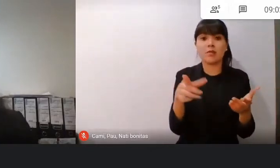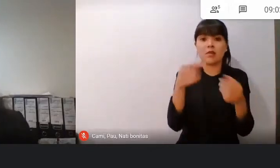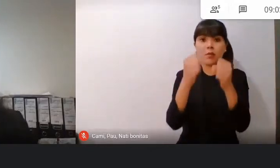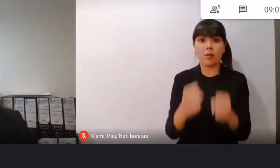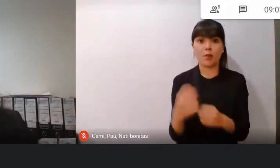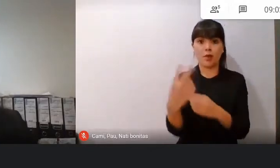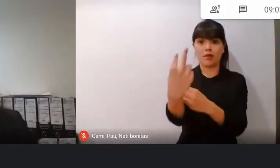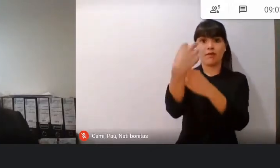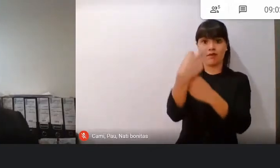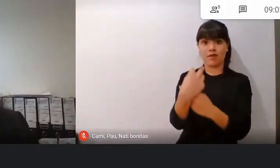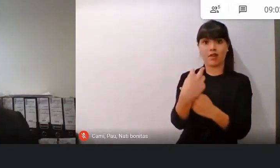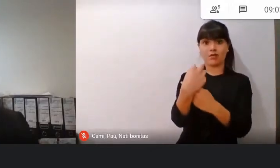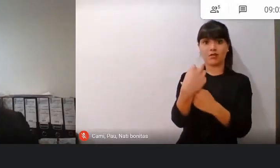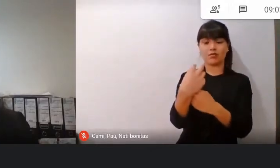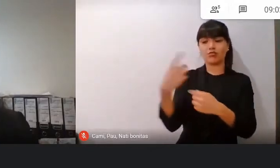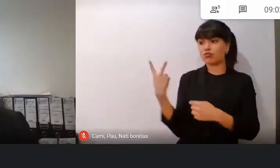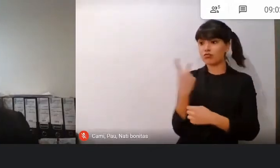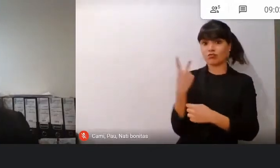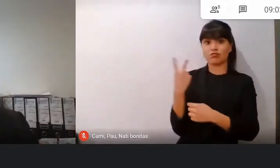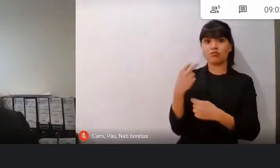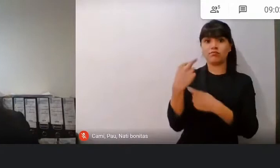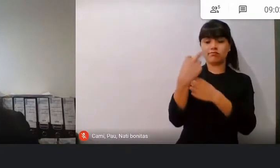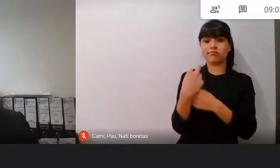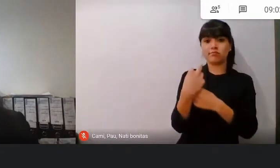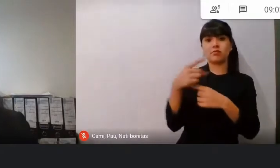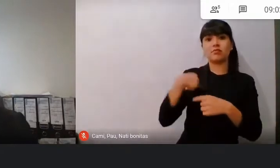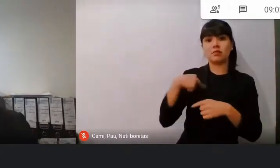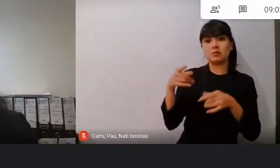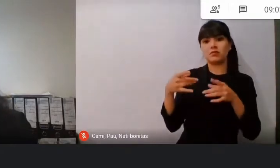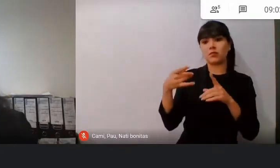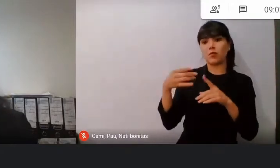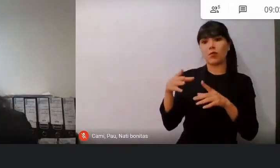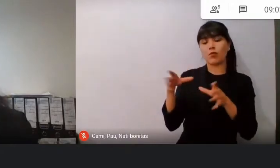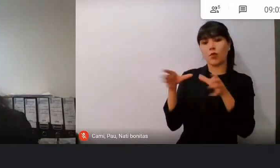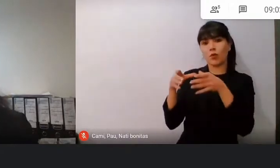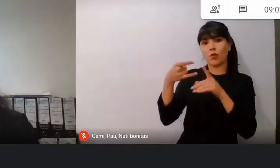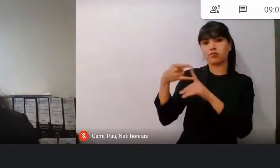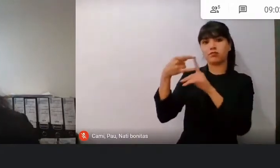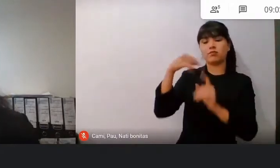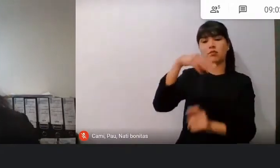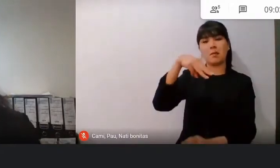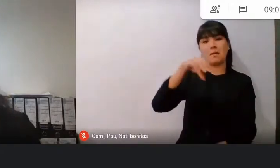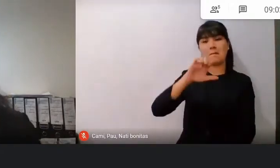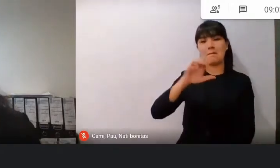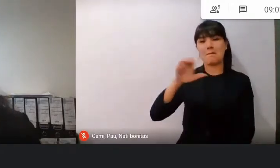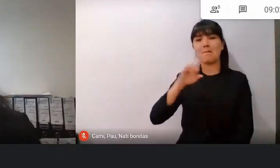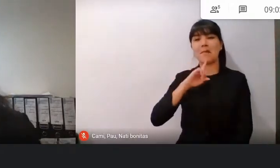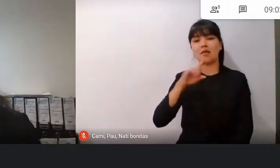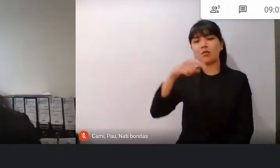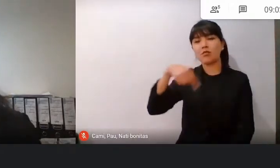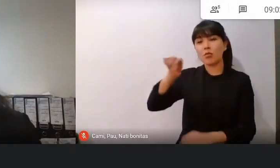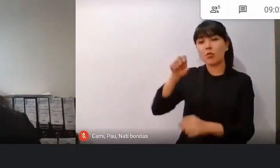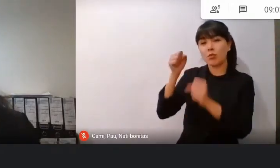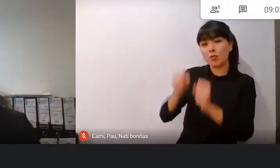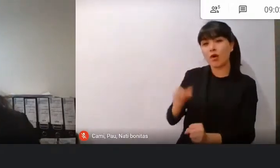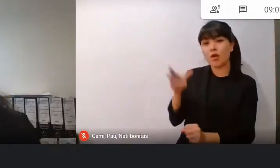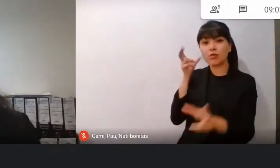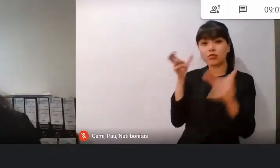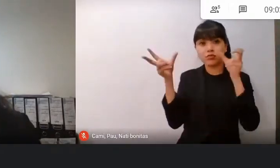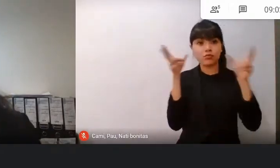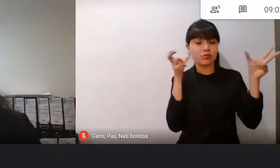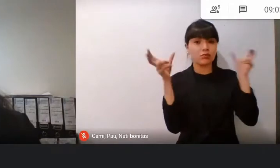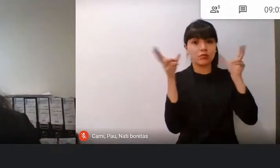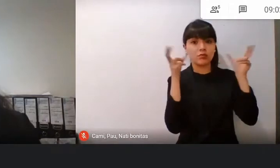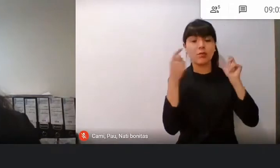vernos a los que estamos en el Meet y que podemos escuchar, ¿cierto?, y que pueden escucharnos. Sin